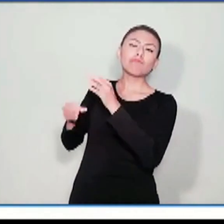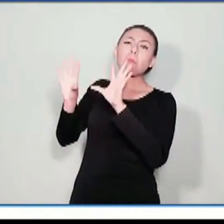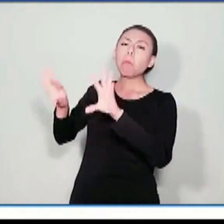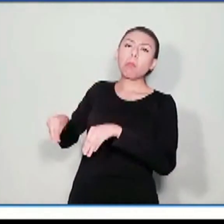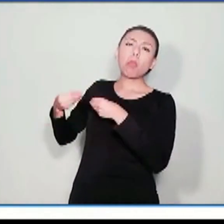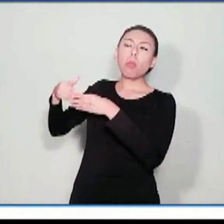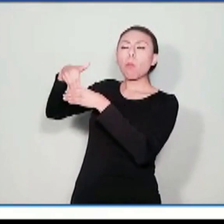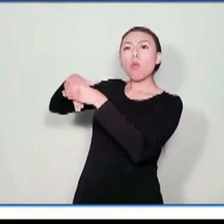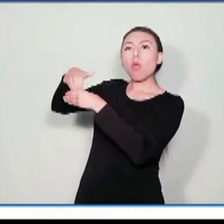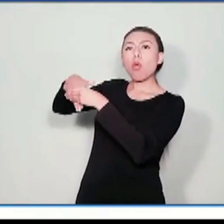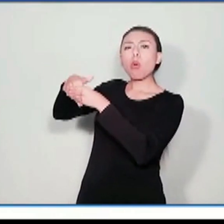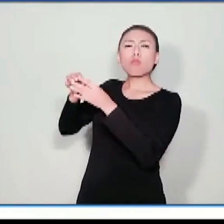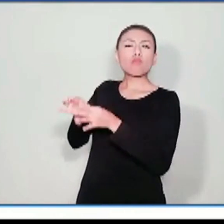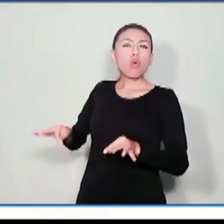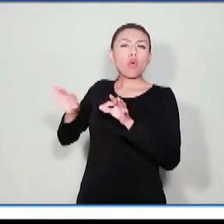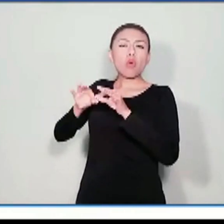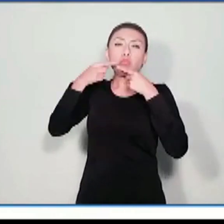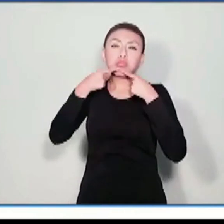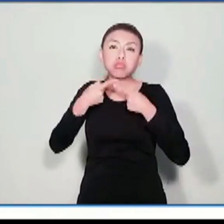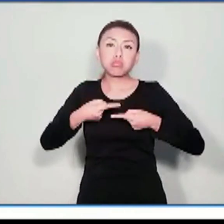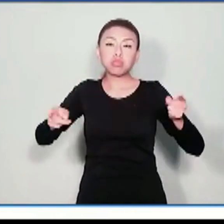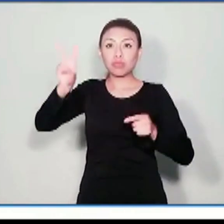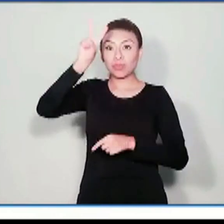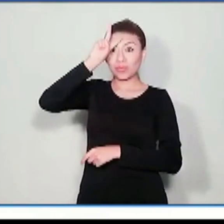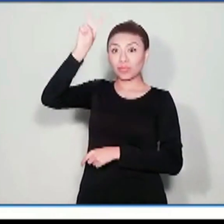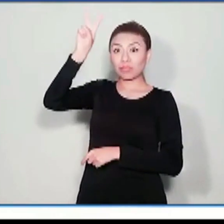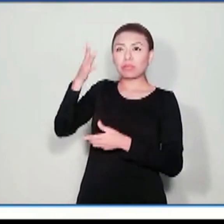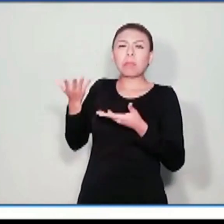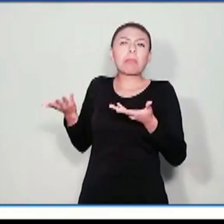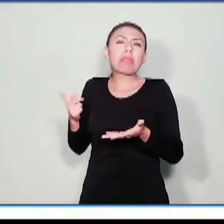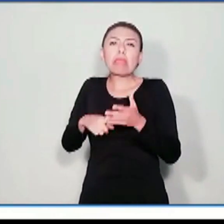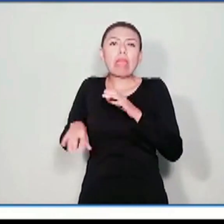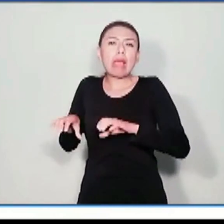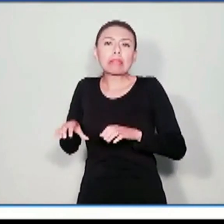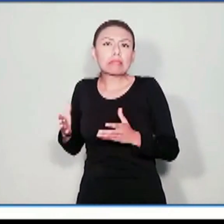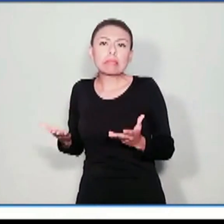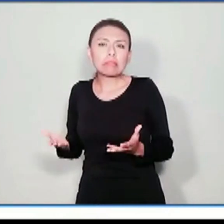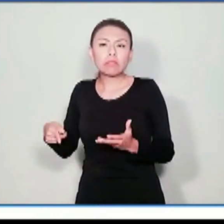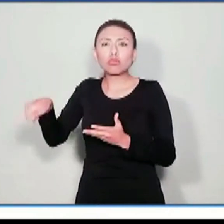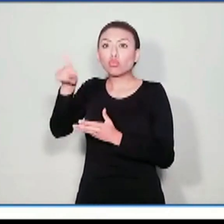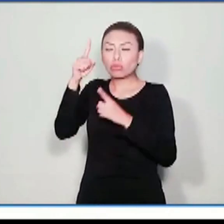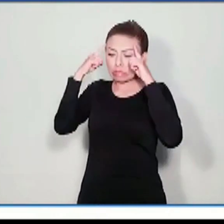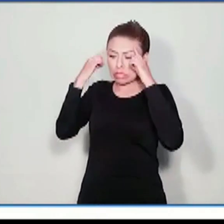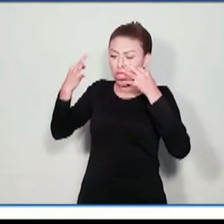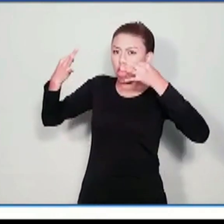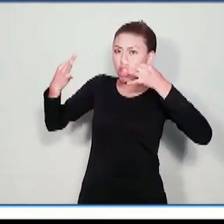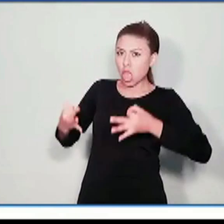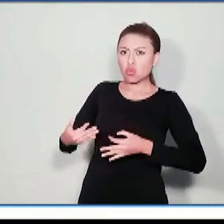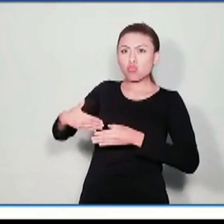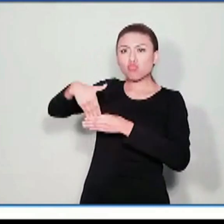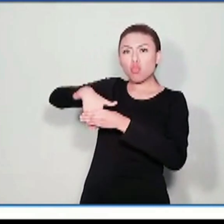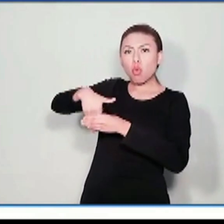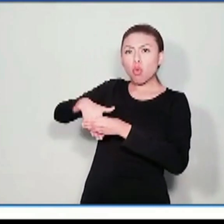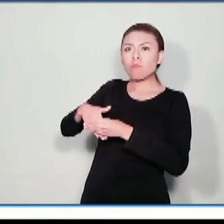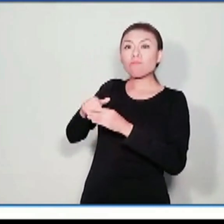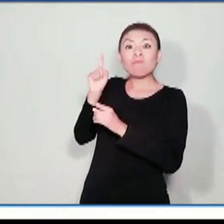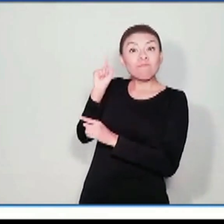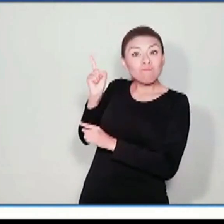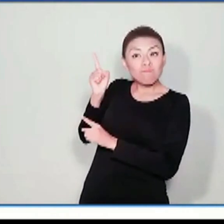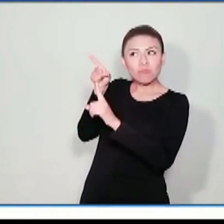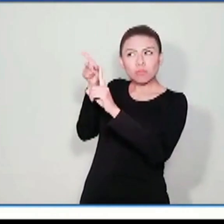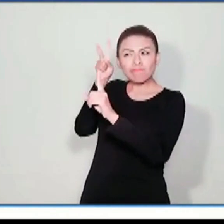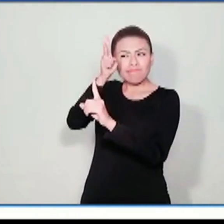elecciones son un asunto público y qué se debe hacer para tomar decisiones